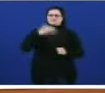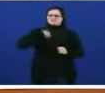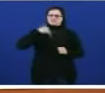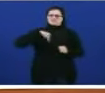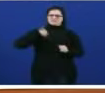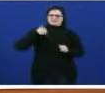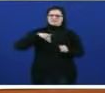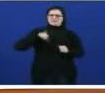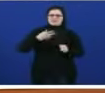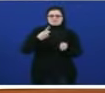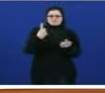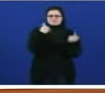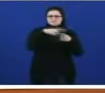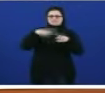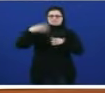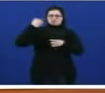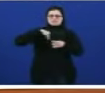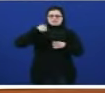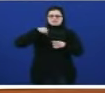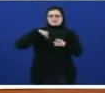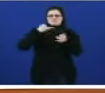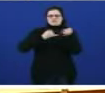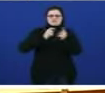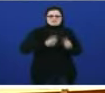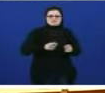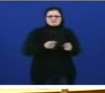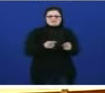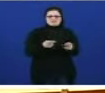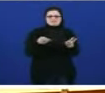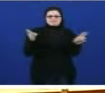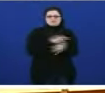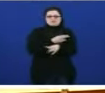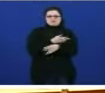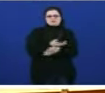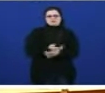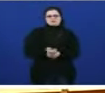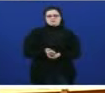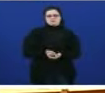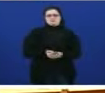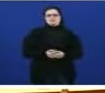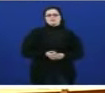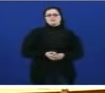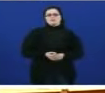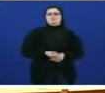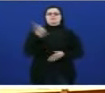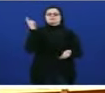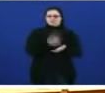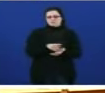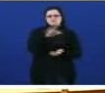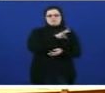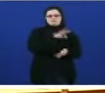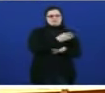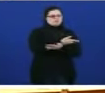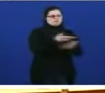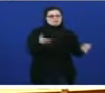os feitos consumados as priven de calquer eficácia real. Outra vez señoría non